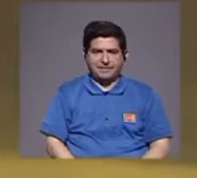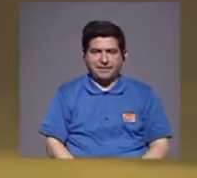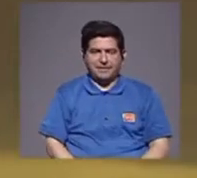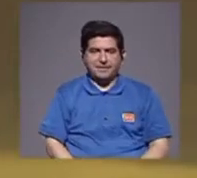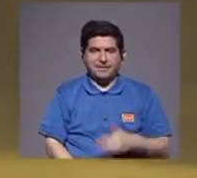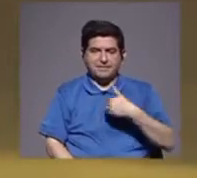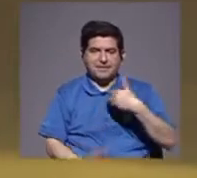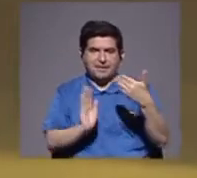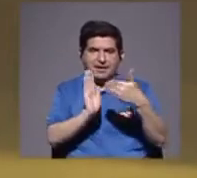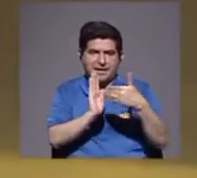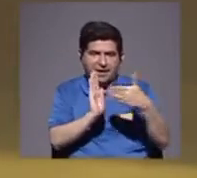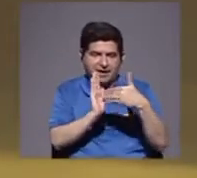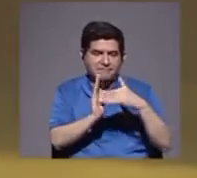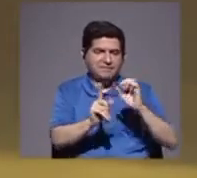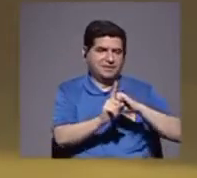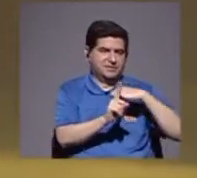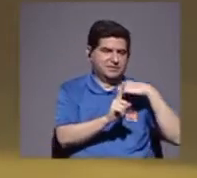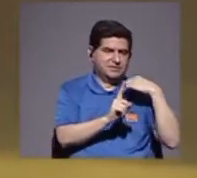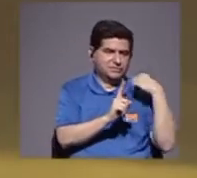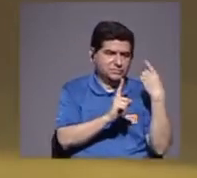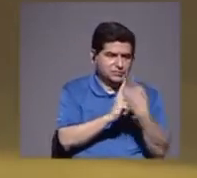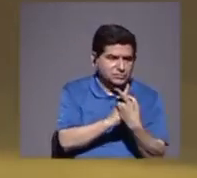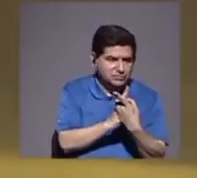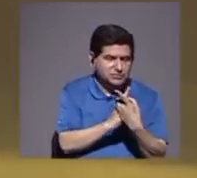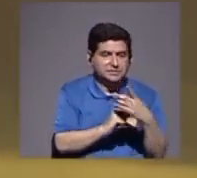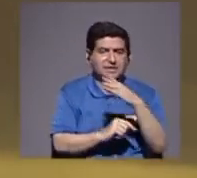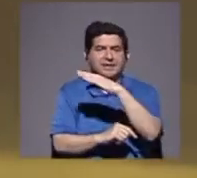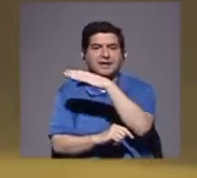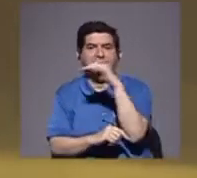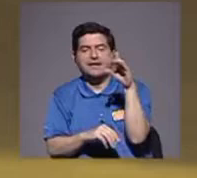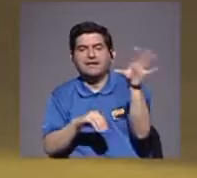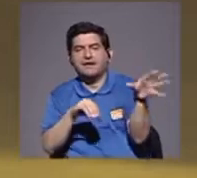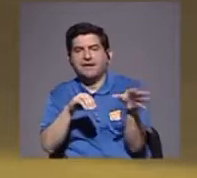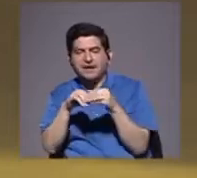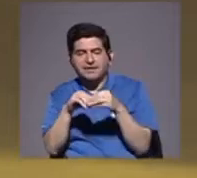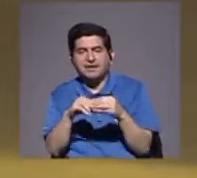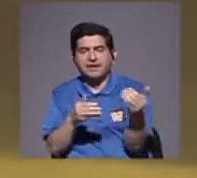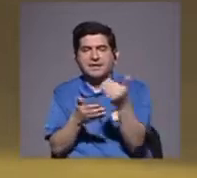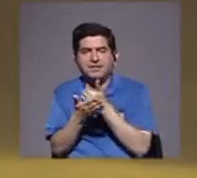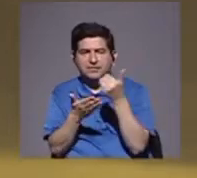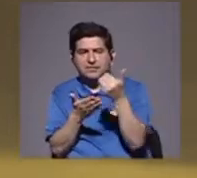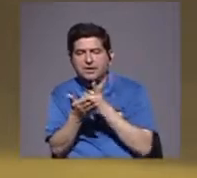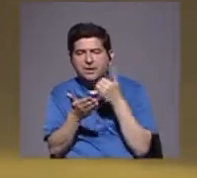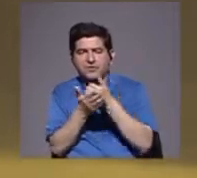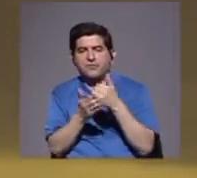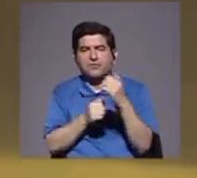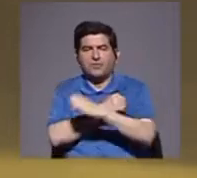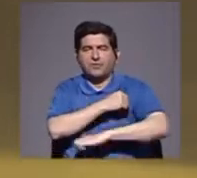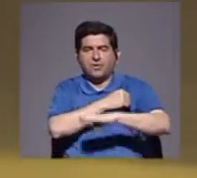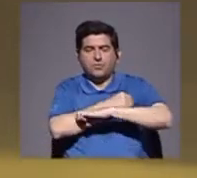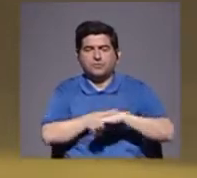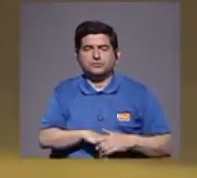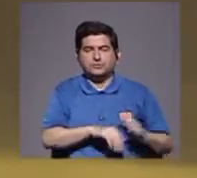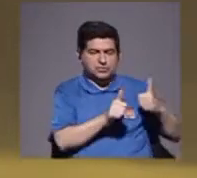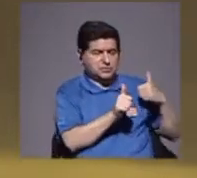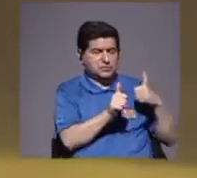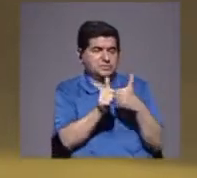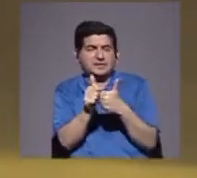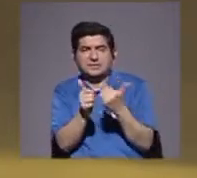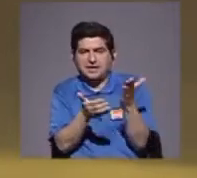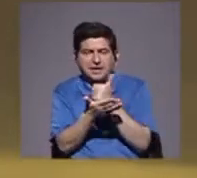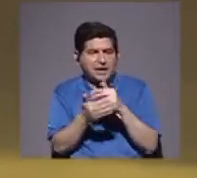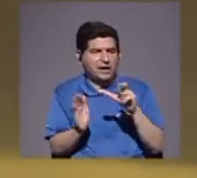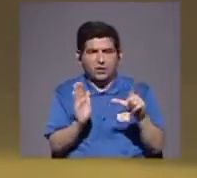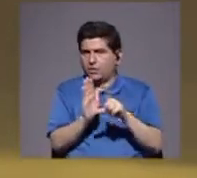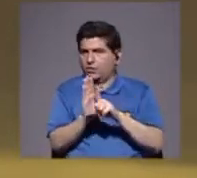daños que se dan sobre la sociedad y están los recursos del estado para perseguir algo que es ilegal.